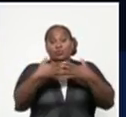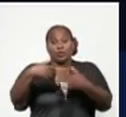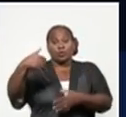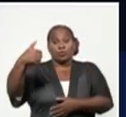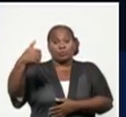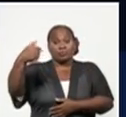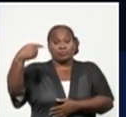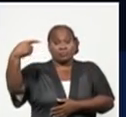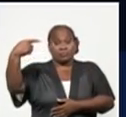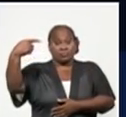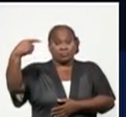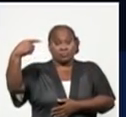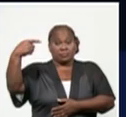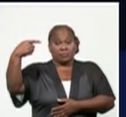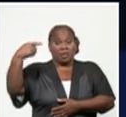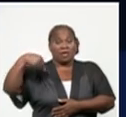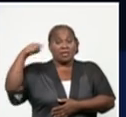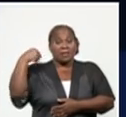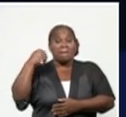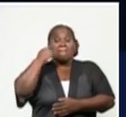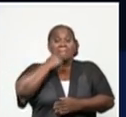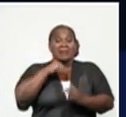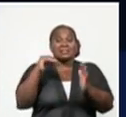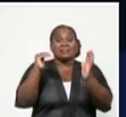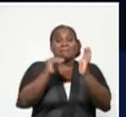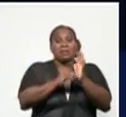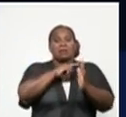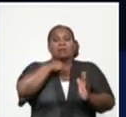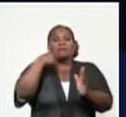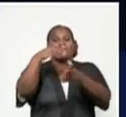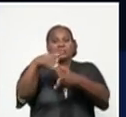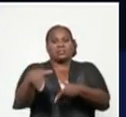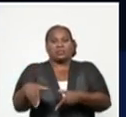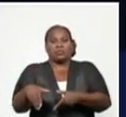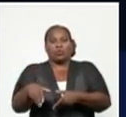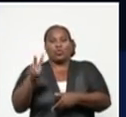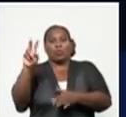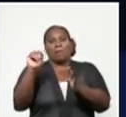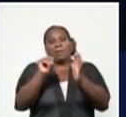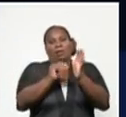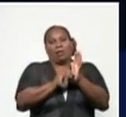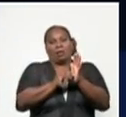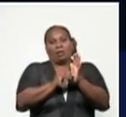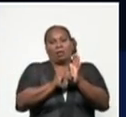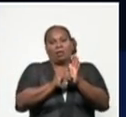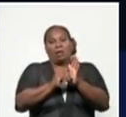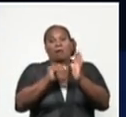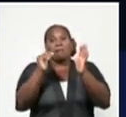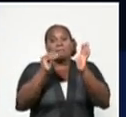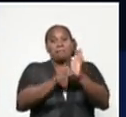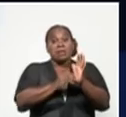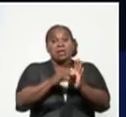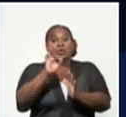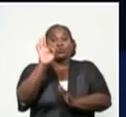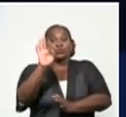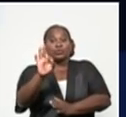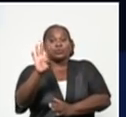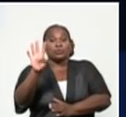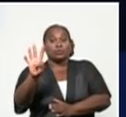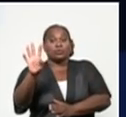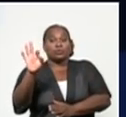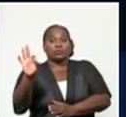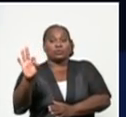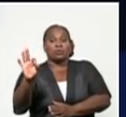el día de ayer, tuvo más de mil fallecidos, prácticamente 2 mil, 1.848. Y